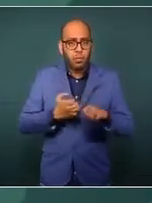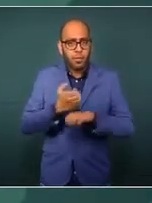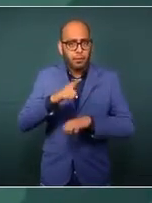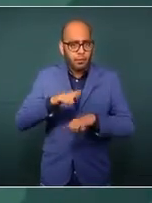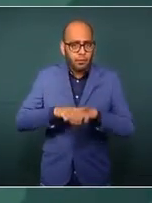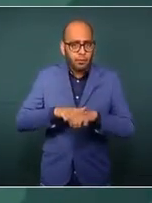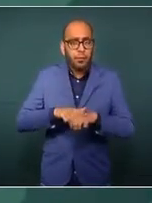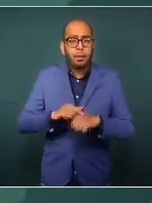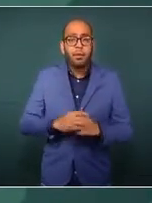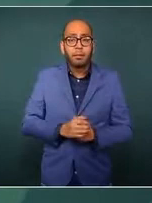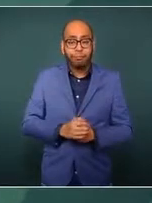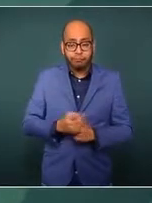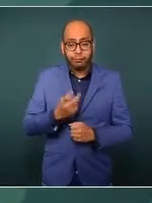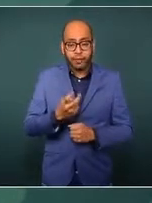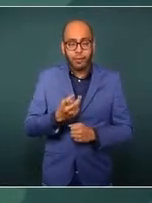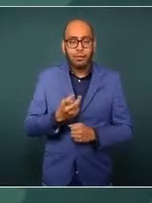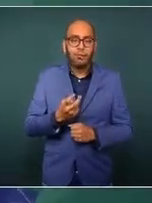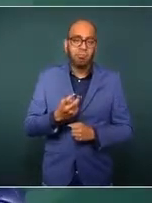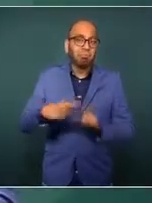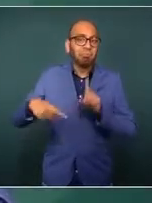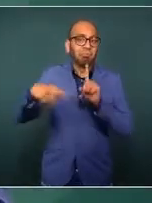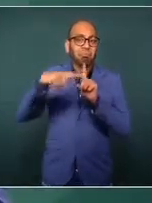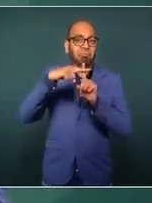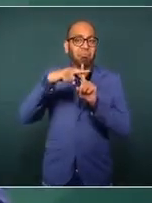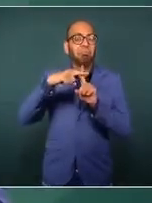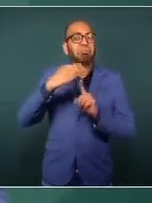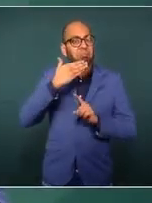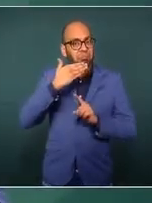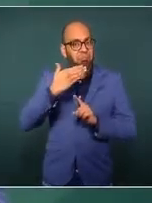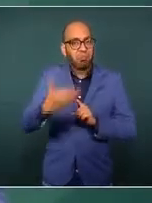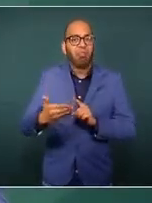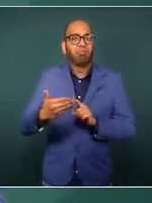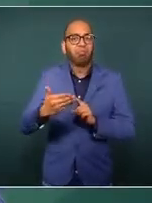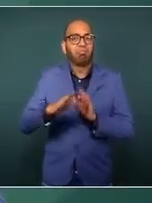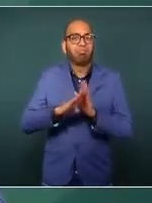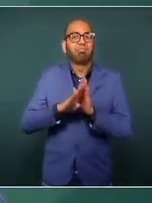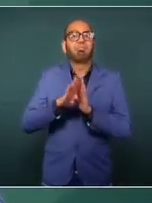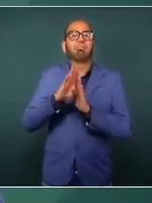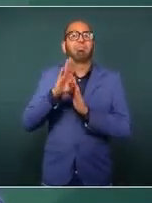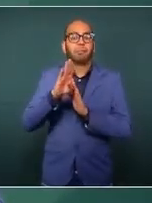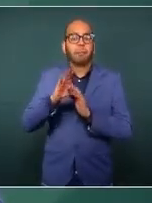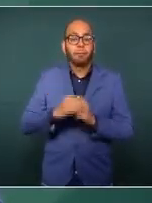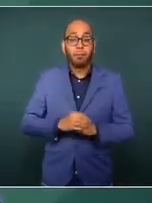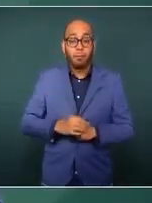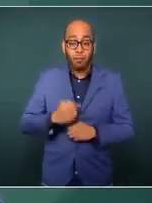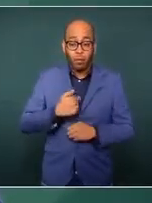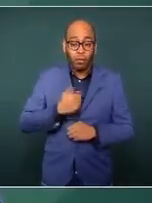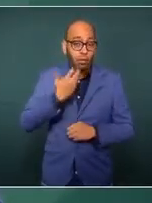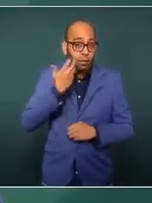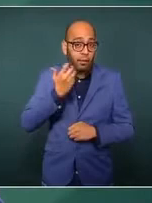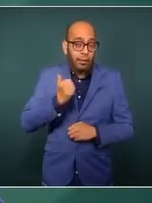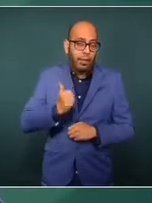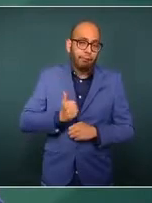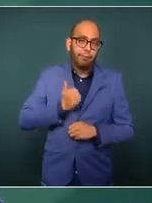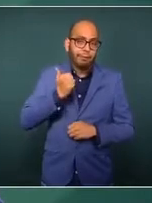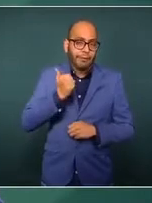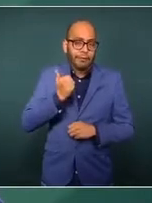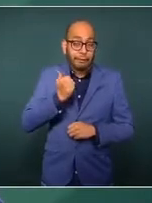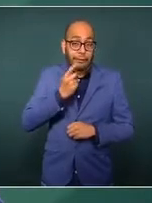sin duda nos ha dado muy buenos resultados. Y aquí quisiera aprovechar para decirles que